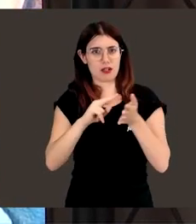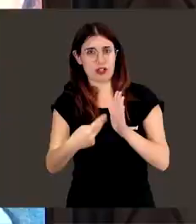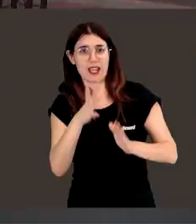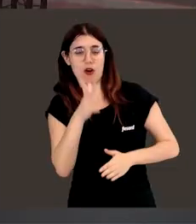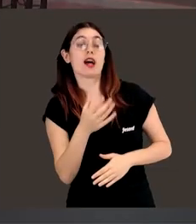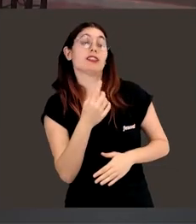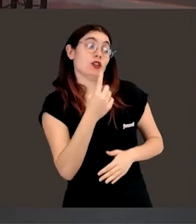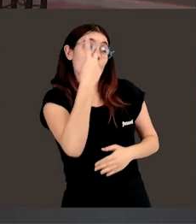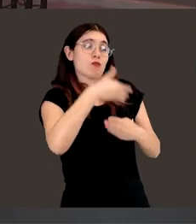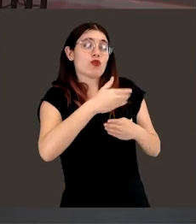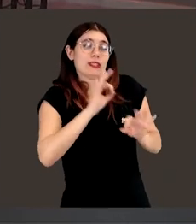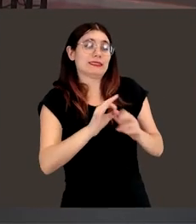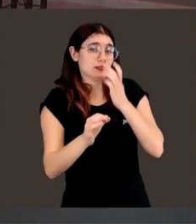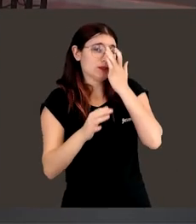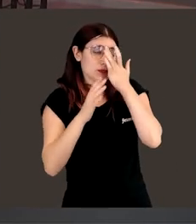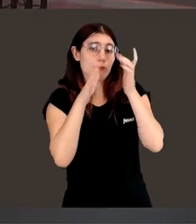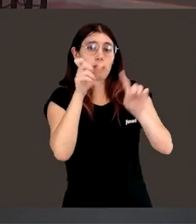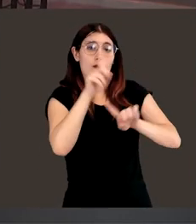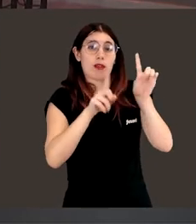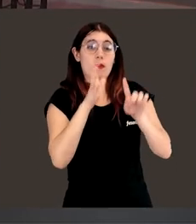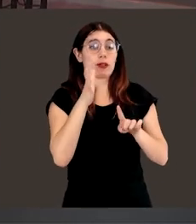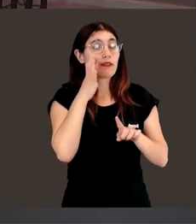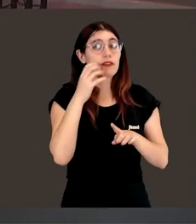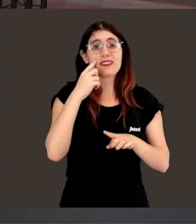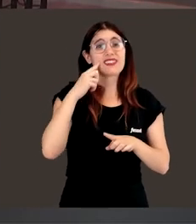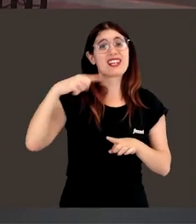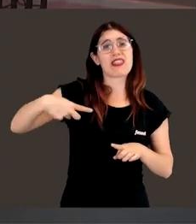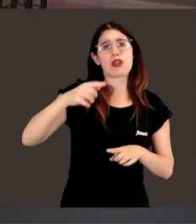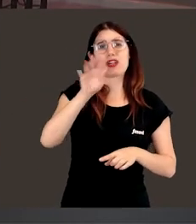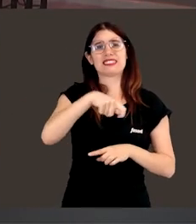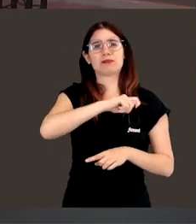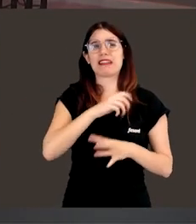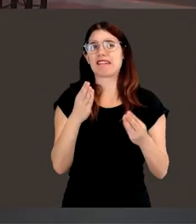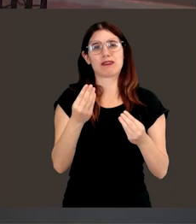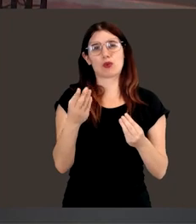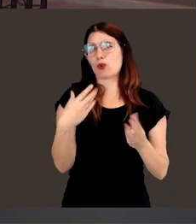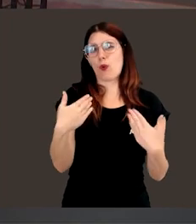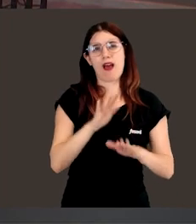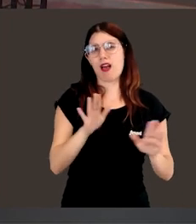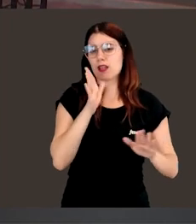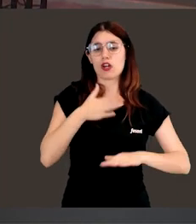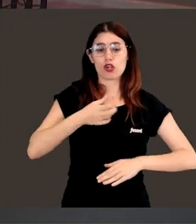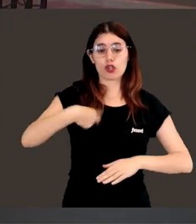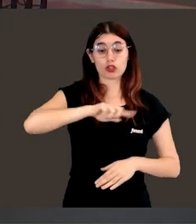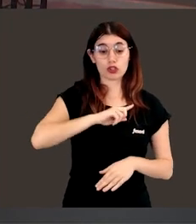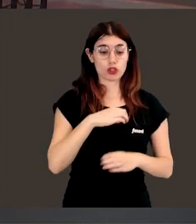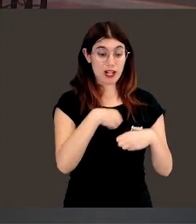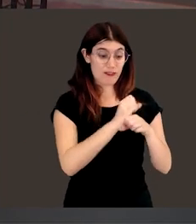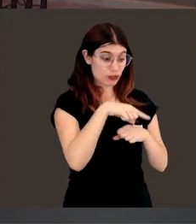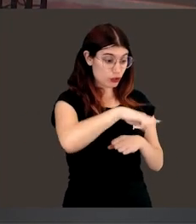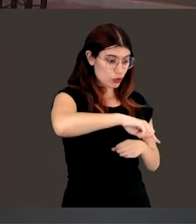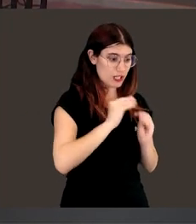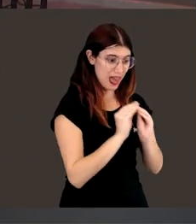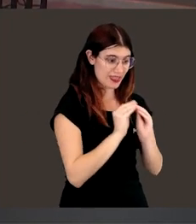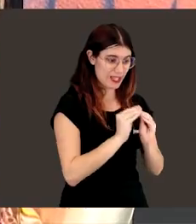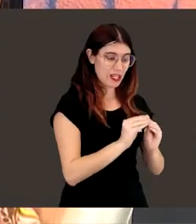de los muros que tenemos, porque digamos que no hay tanta tradición en España de ver que realmente lo que se hace en nuestros laboratorios, lo que hacemos